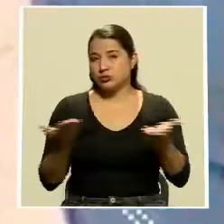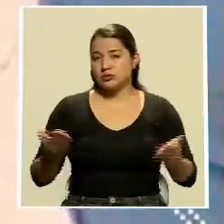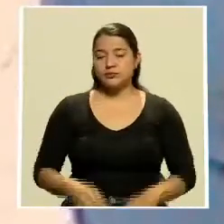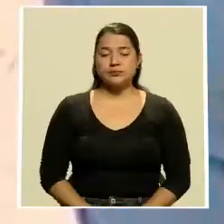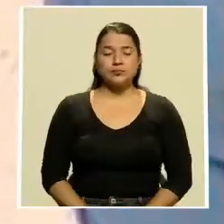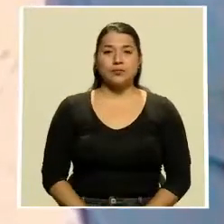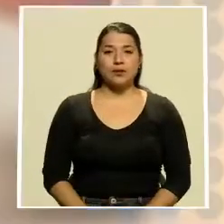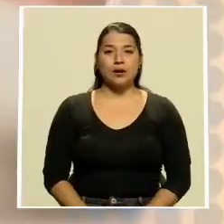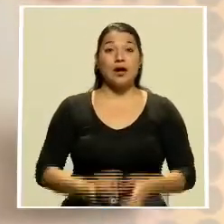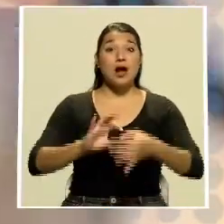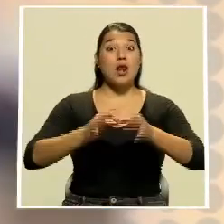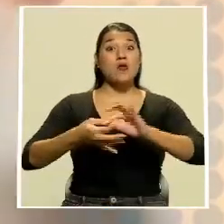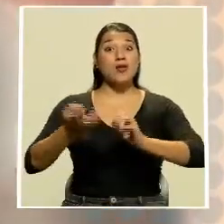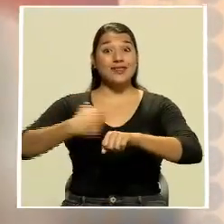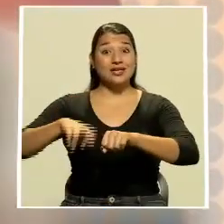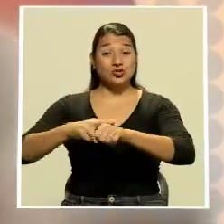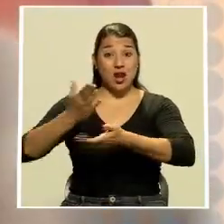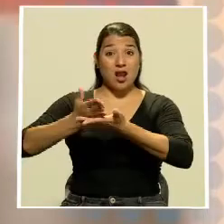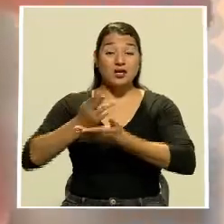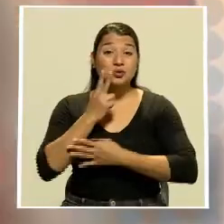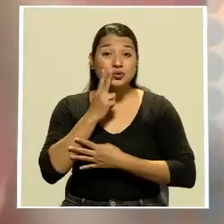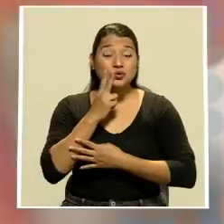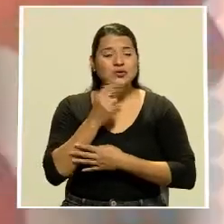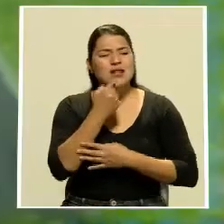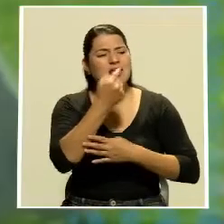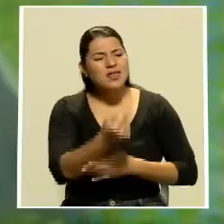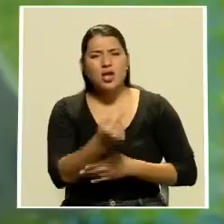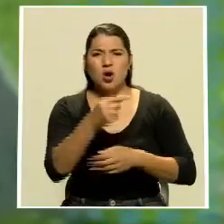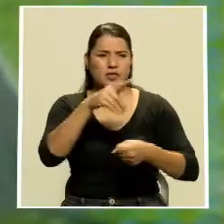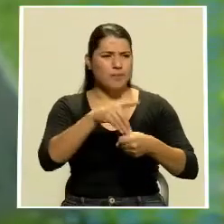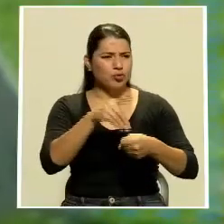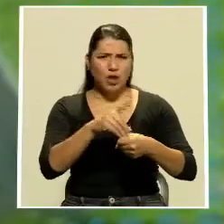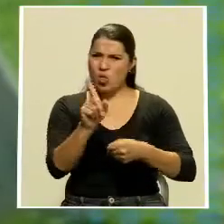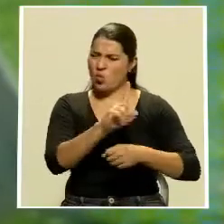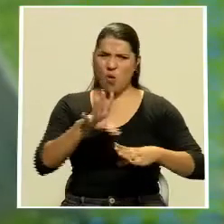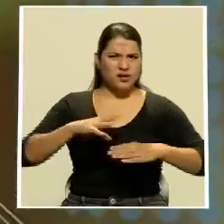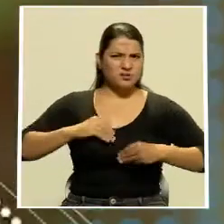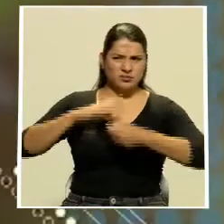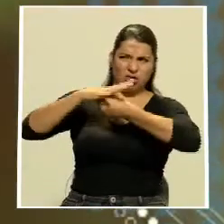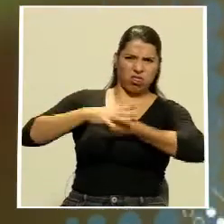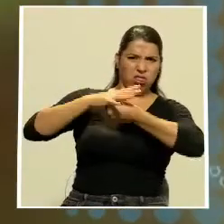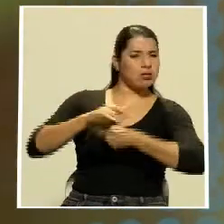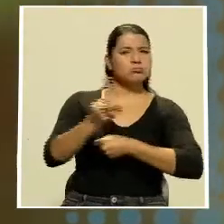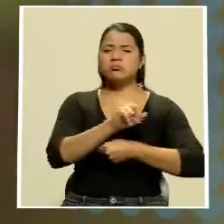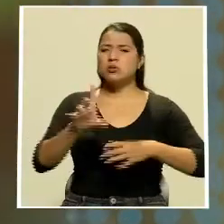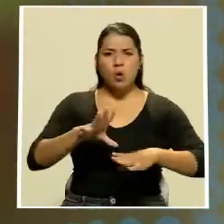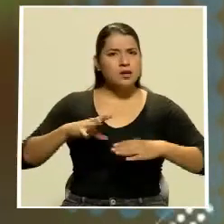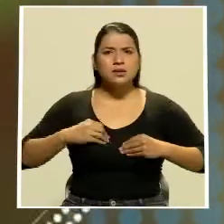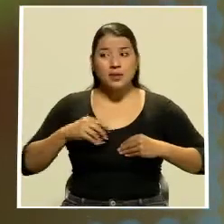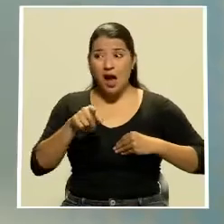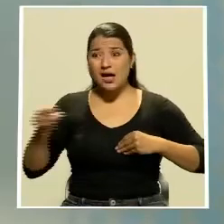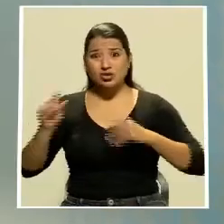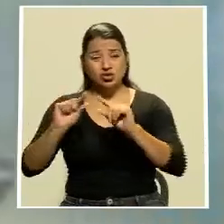La Red Nacional Antitabaco insistió a los diputados no ceder a las presiones de los grupos que se oponen al proyecto de ley